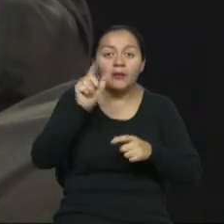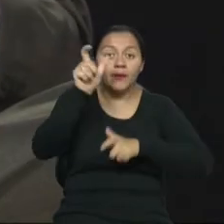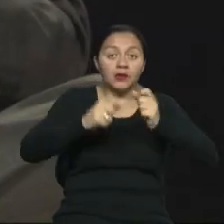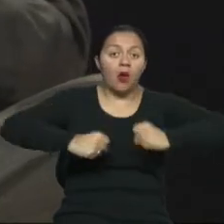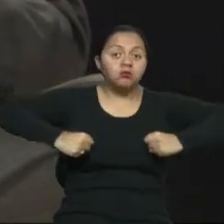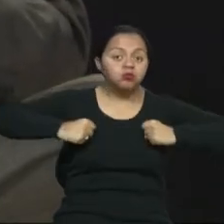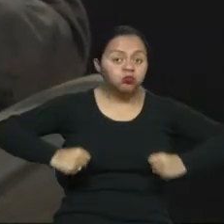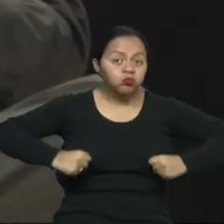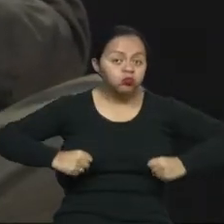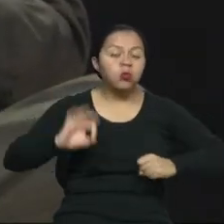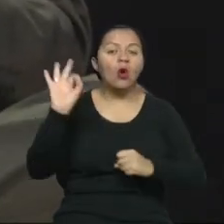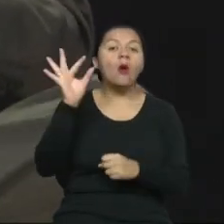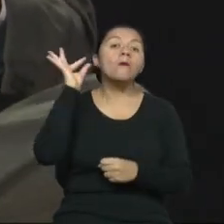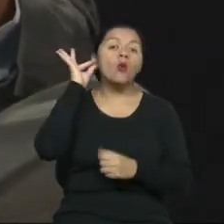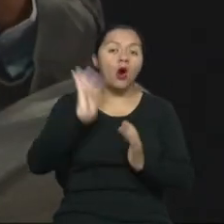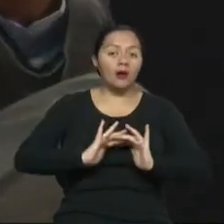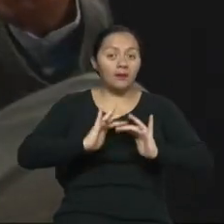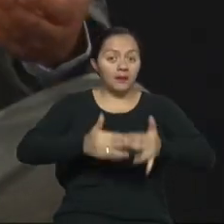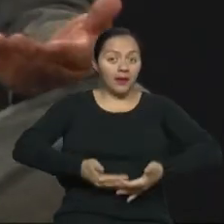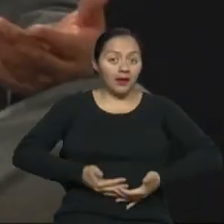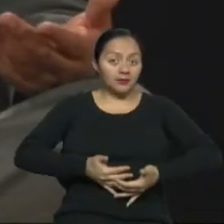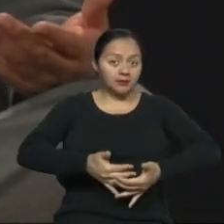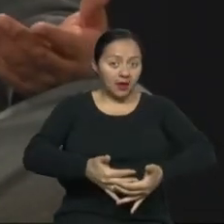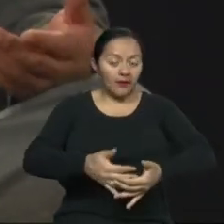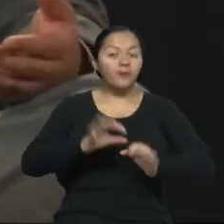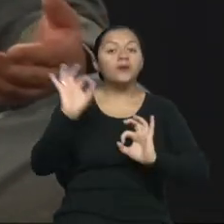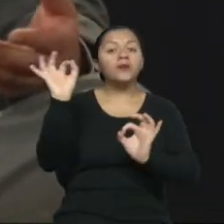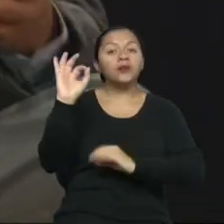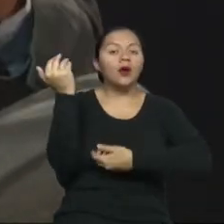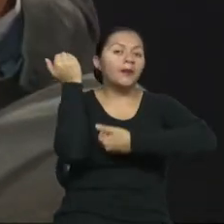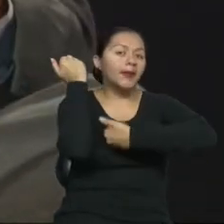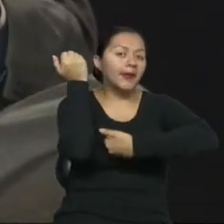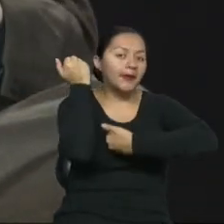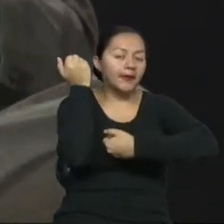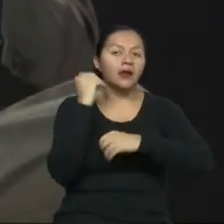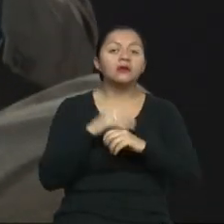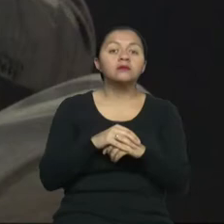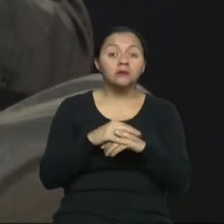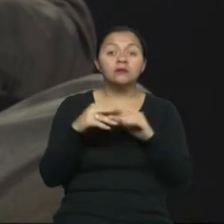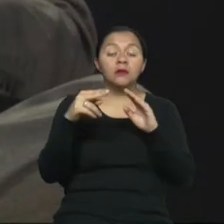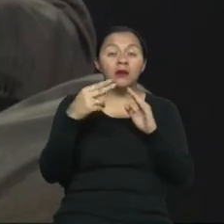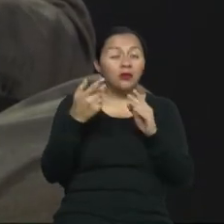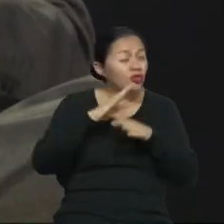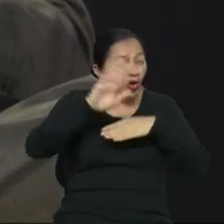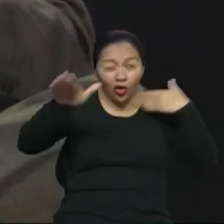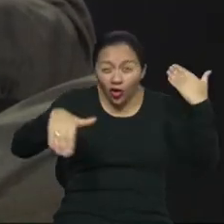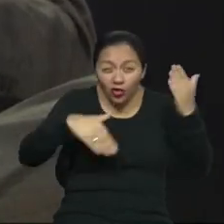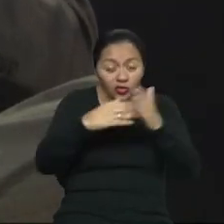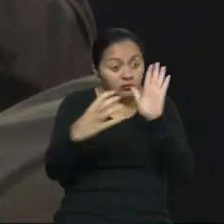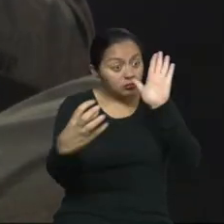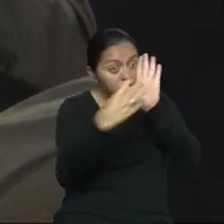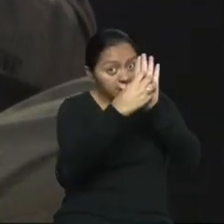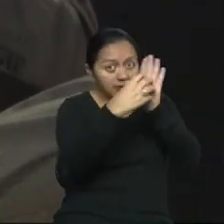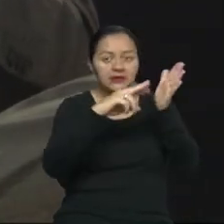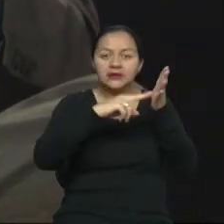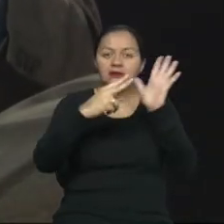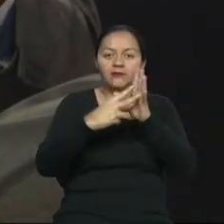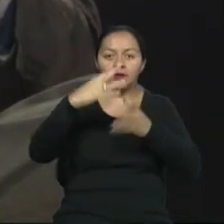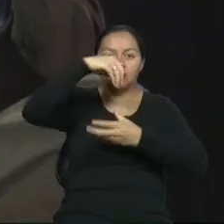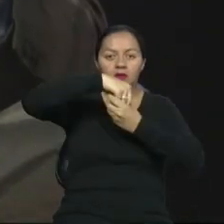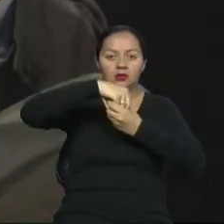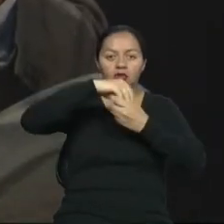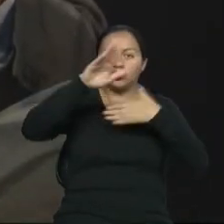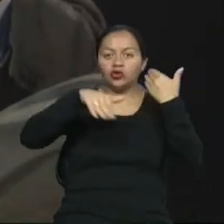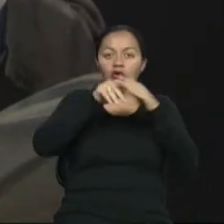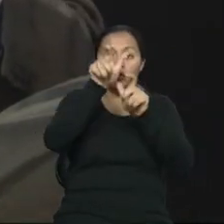embarazadas. Con niños en brazos. Con niños en brazos. Cuando elaboramos normas pensamos en todas las personas. Y no solo en las